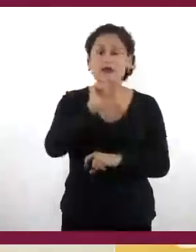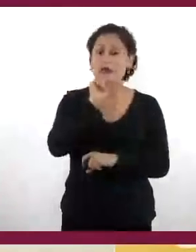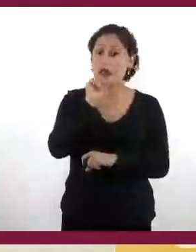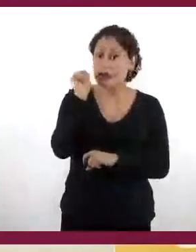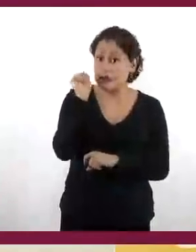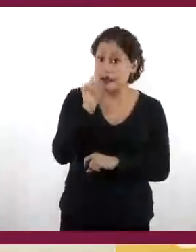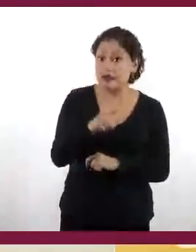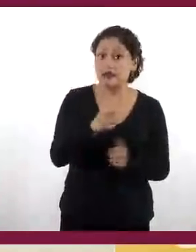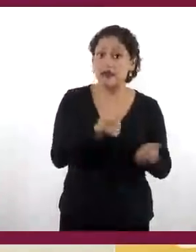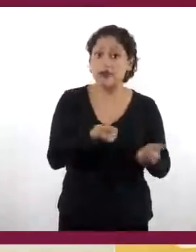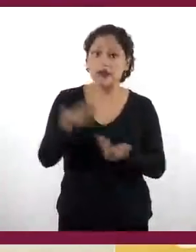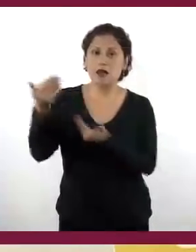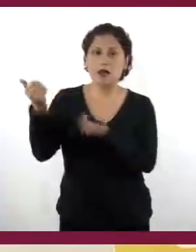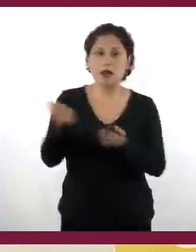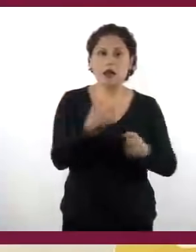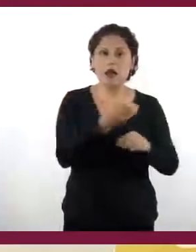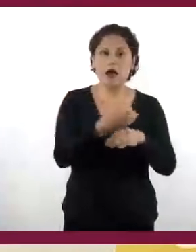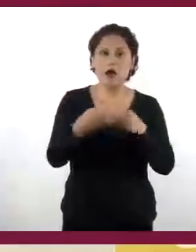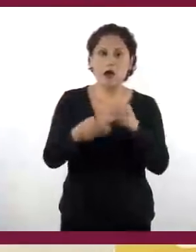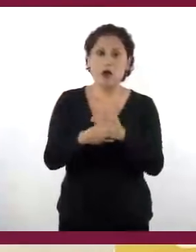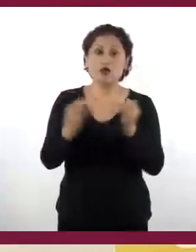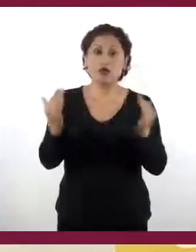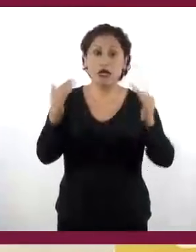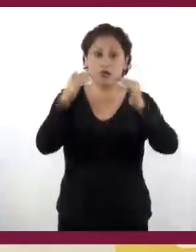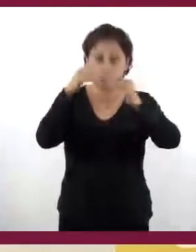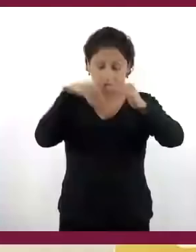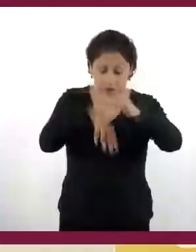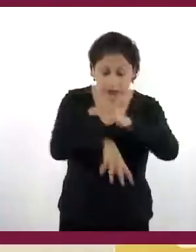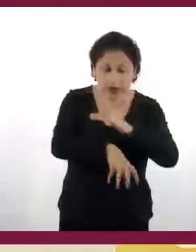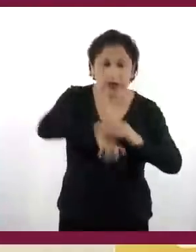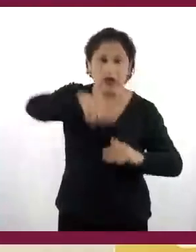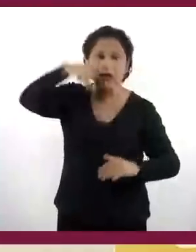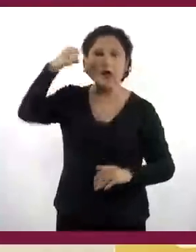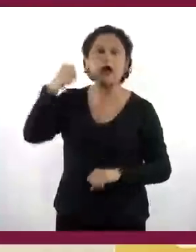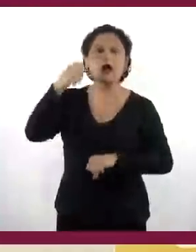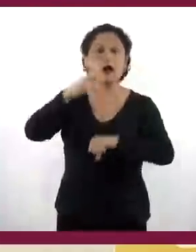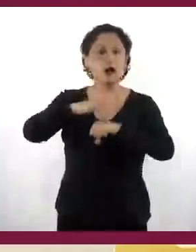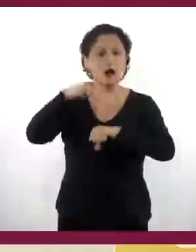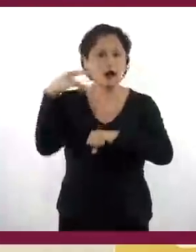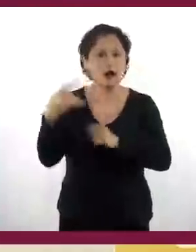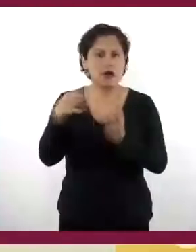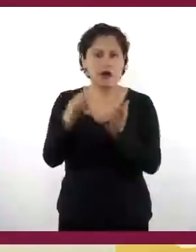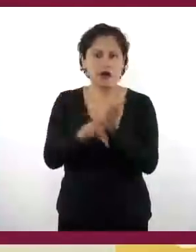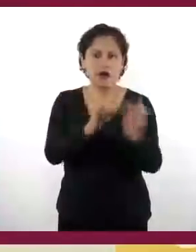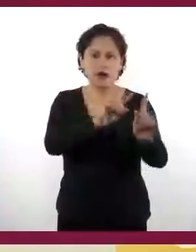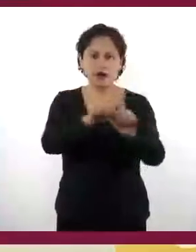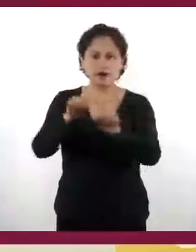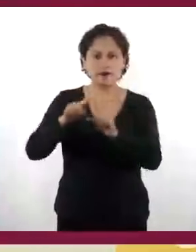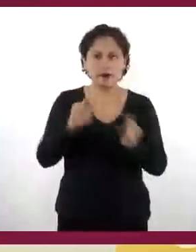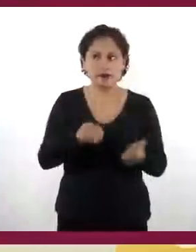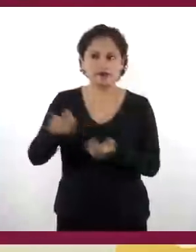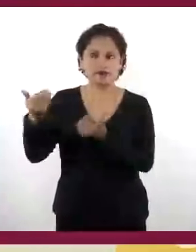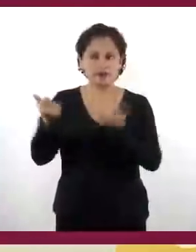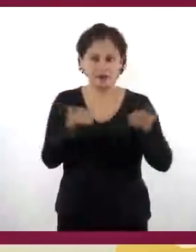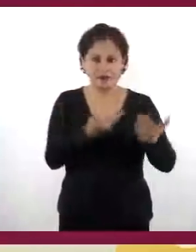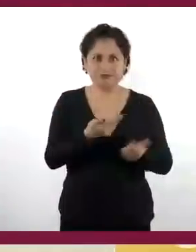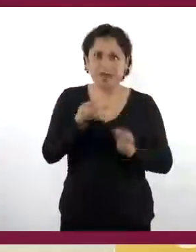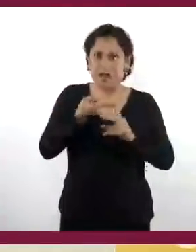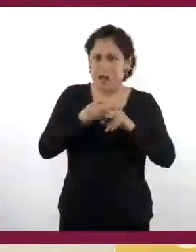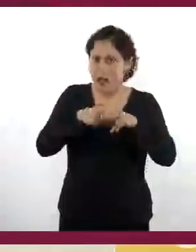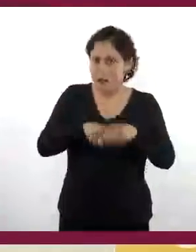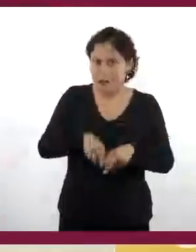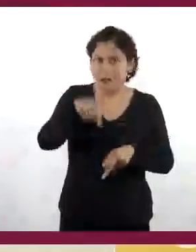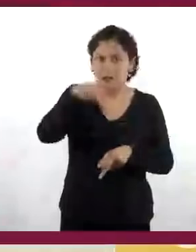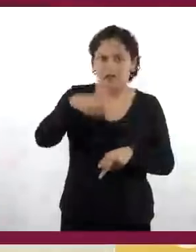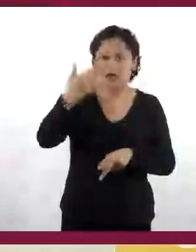tránsito de mercancías y minerales de las minas del norte, con el tiempo fueron evolucionando en pueblos, dado que los soldados, los originalmente